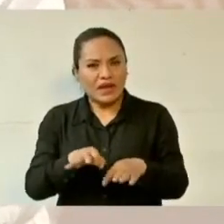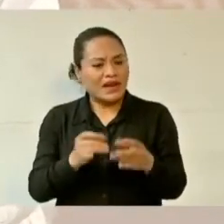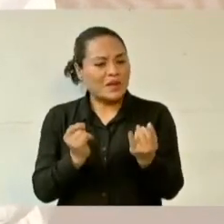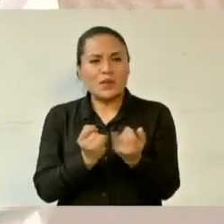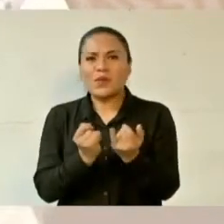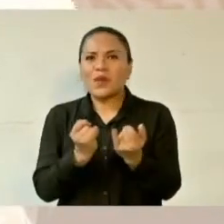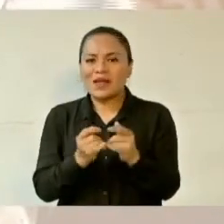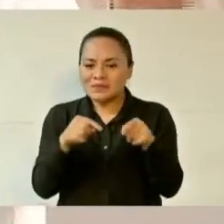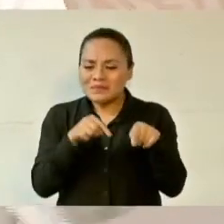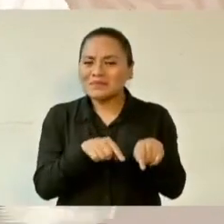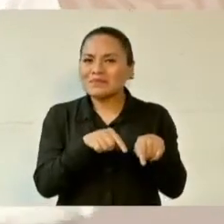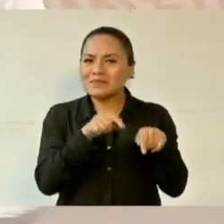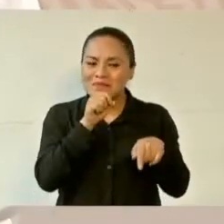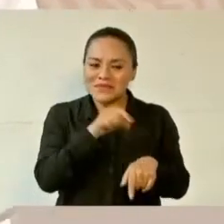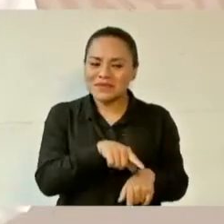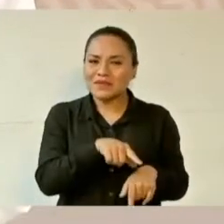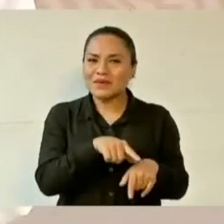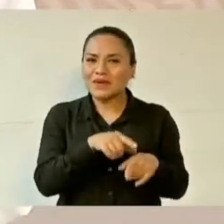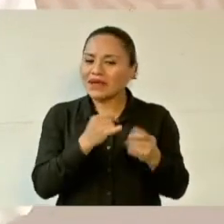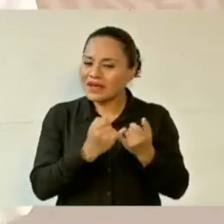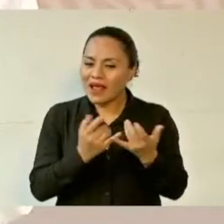en todo el país.